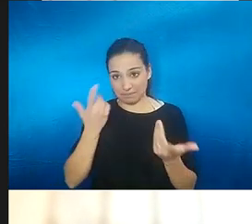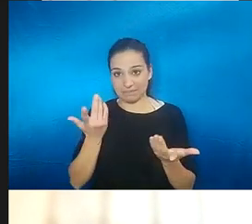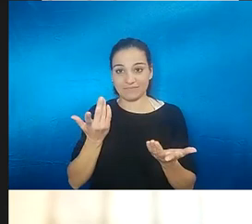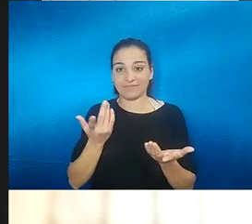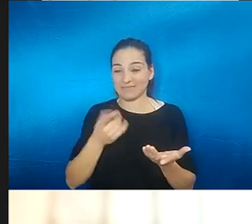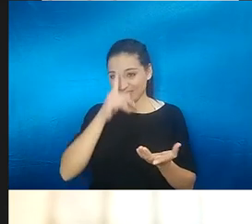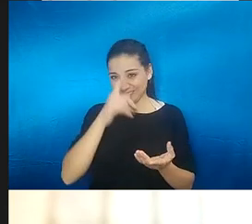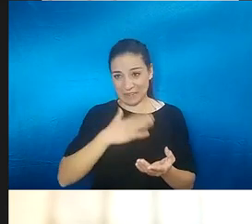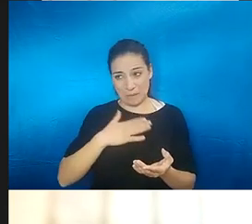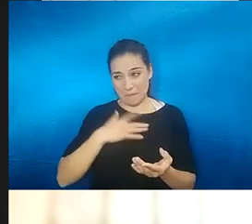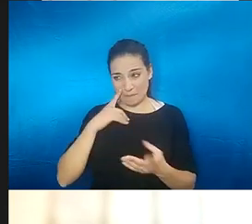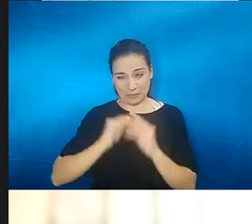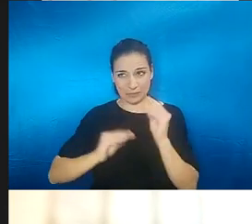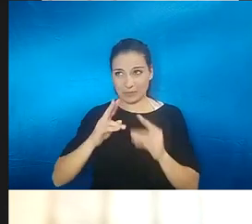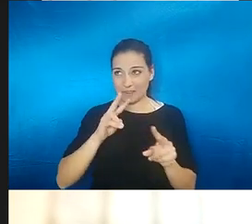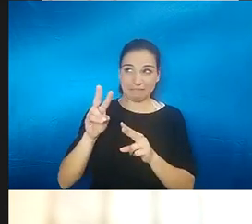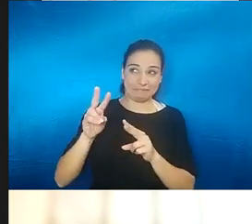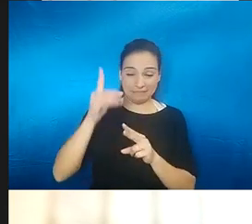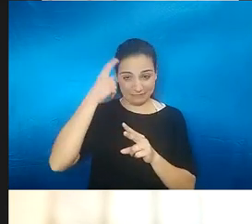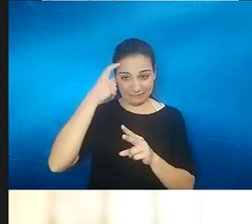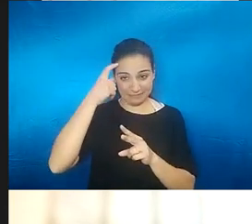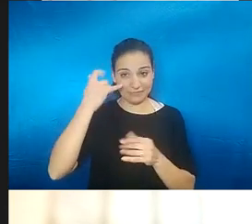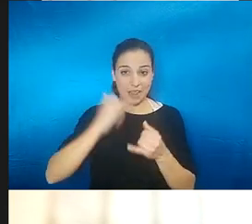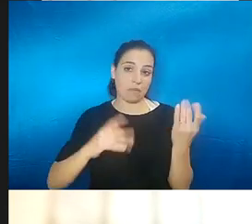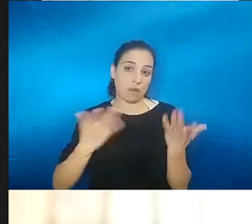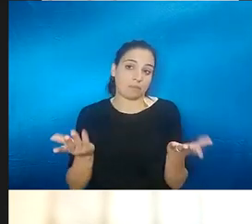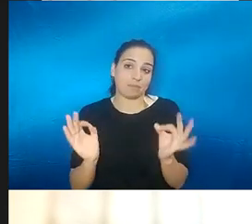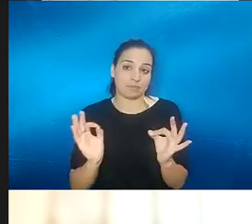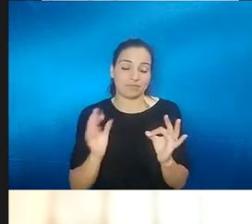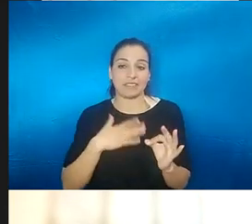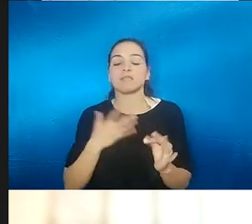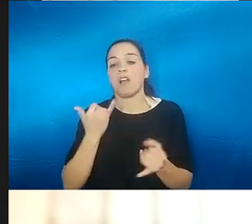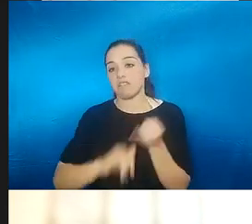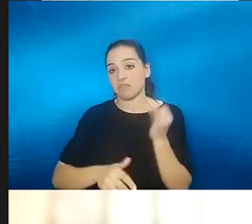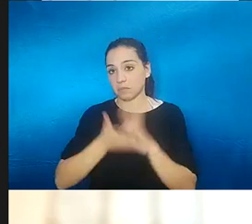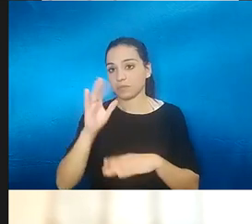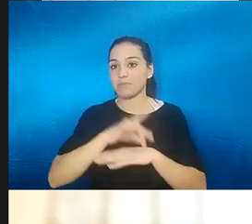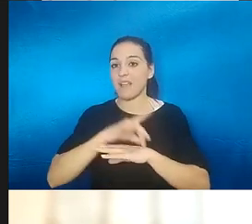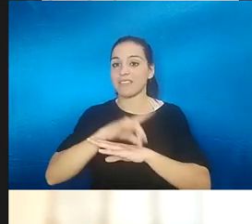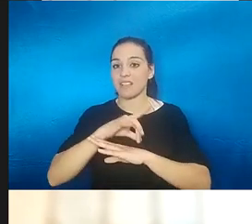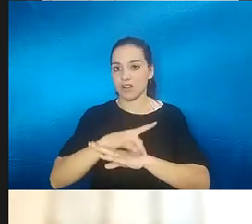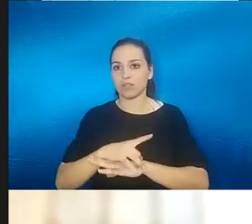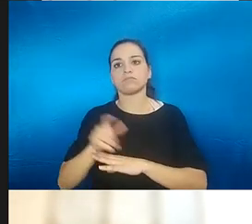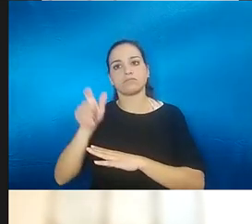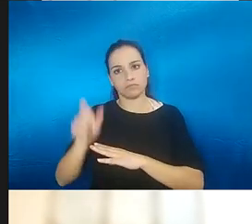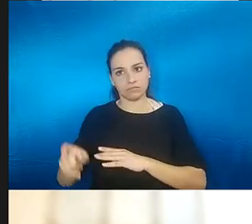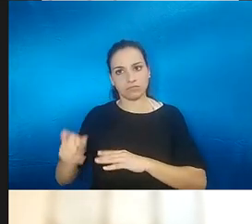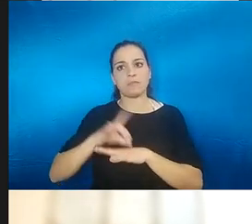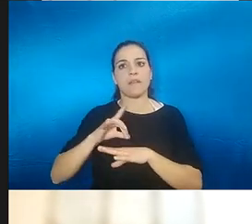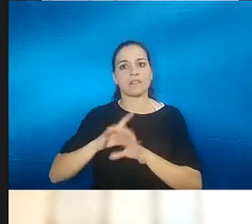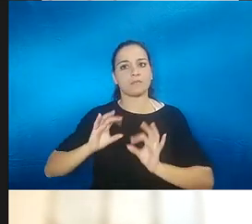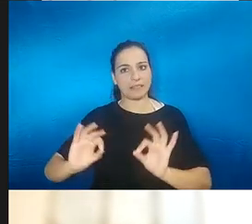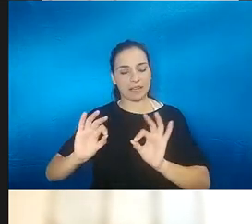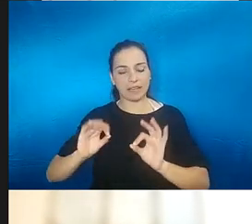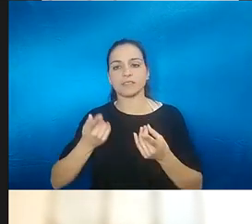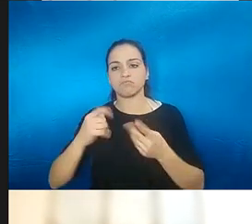creo que lo mío no va a tener solución y es verdad que fui dimos con un especialista él dijo